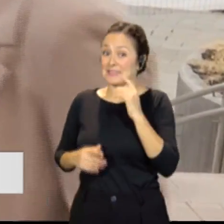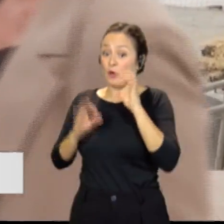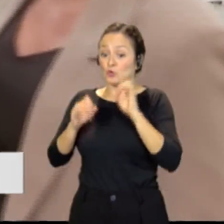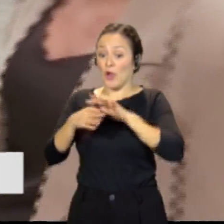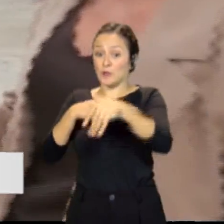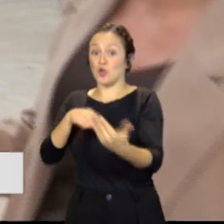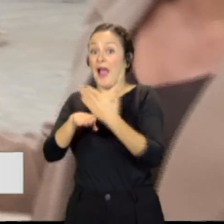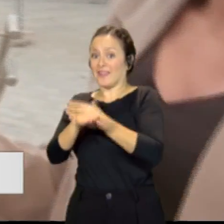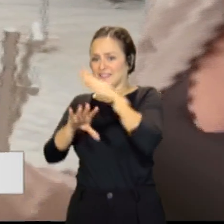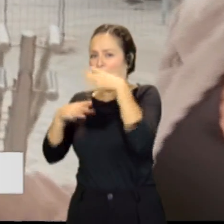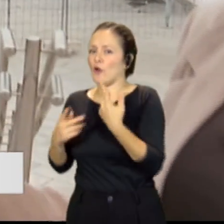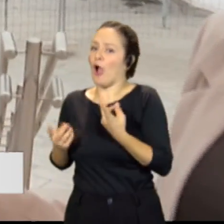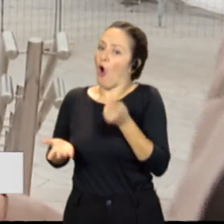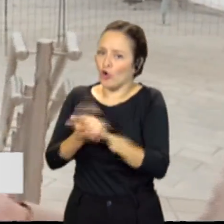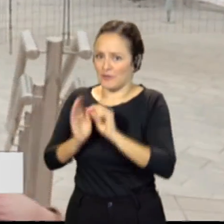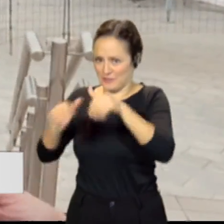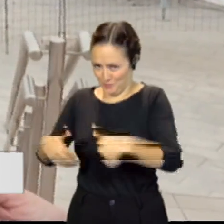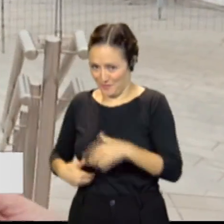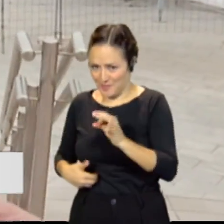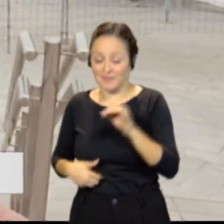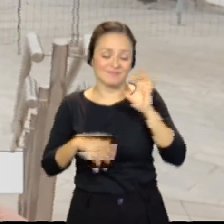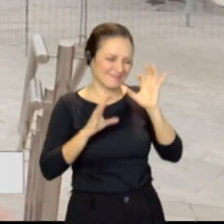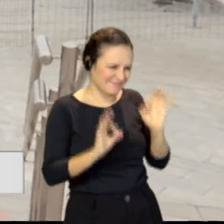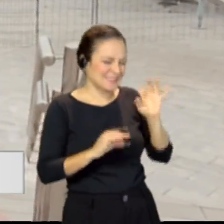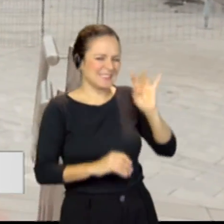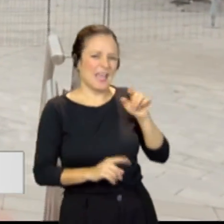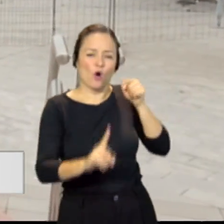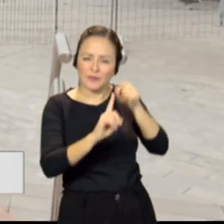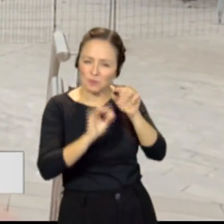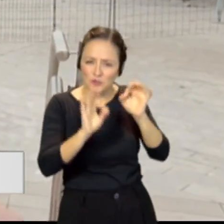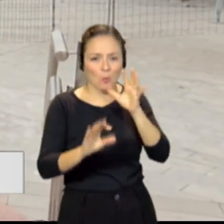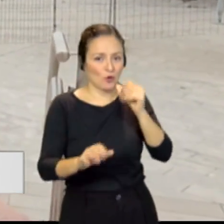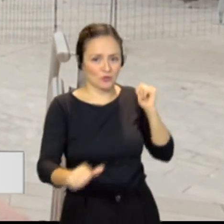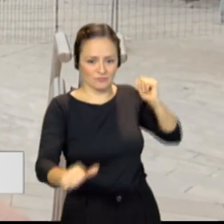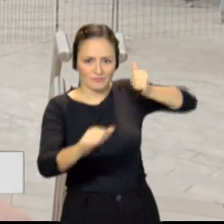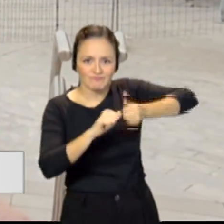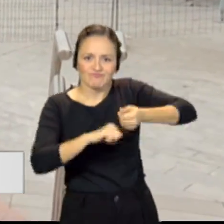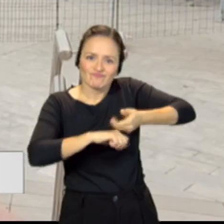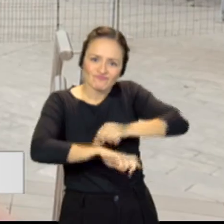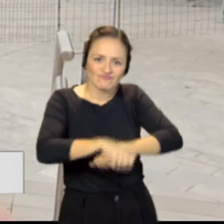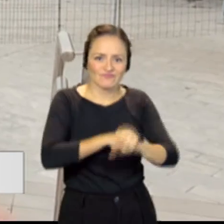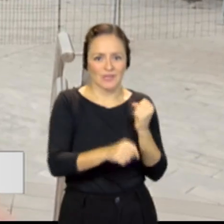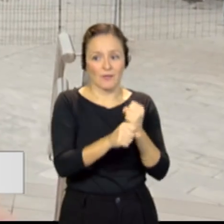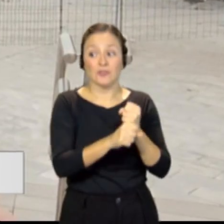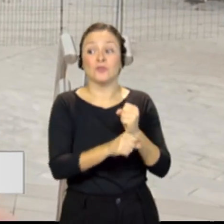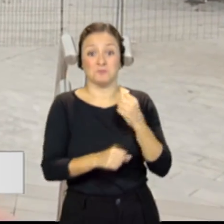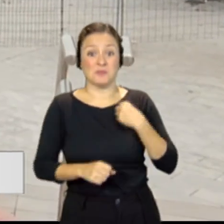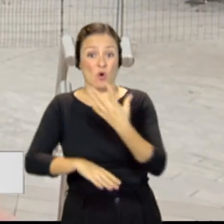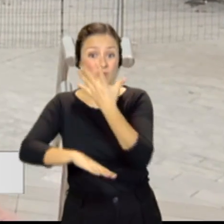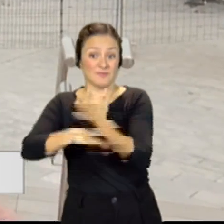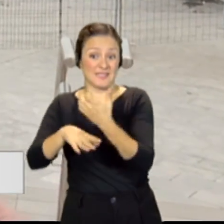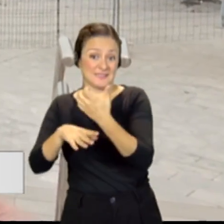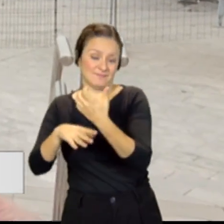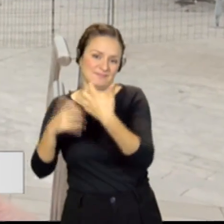la erupción? Sí, ese era el objetivo. Para eso hemos venido trabajando. Era tan importante la colocación de esos ascensores